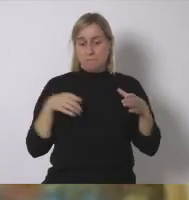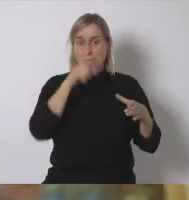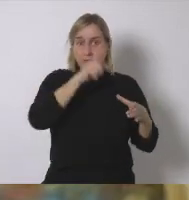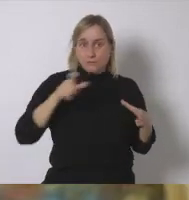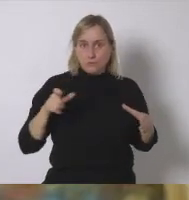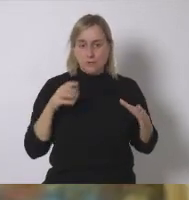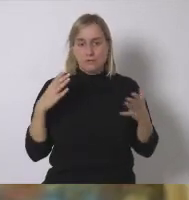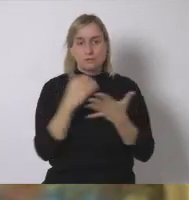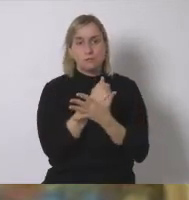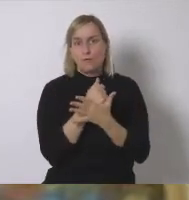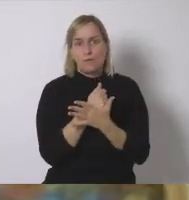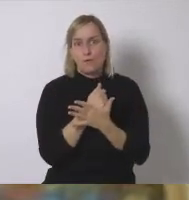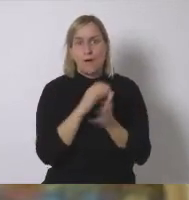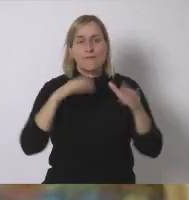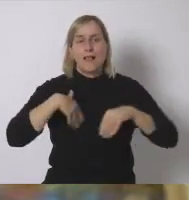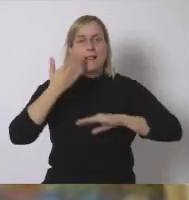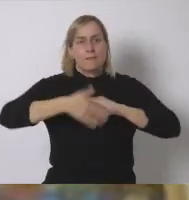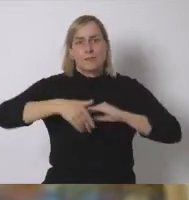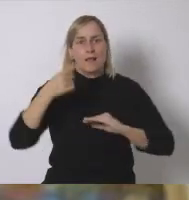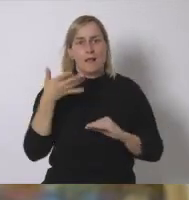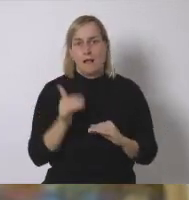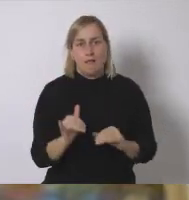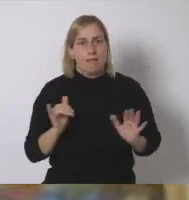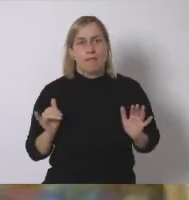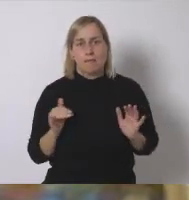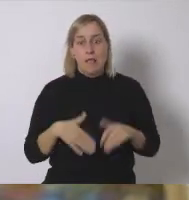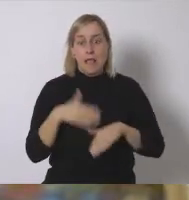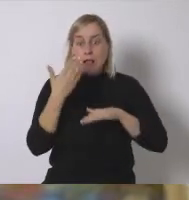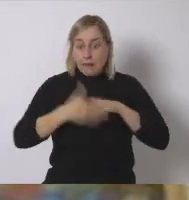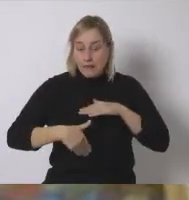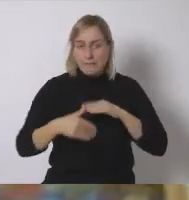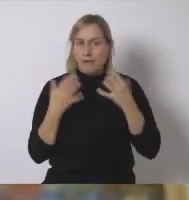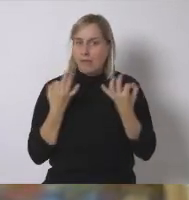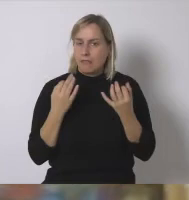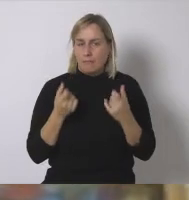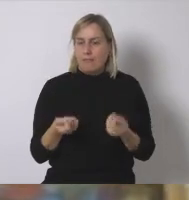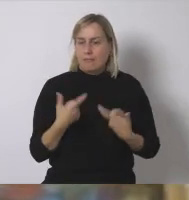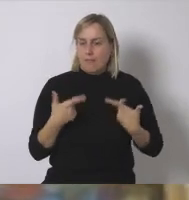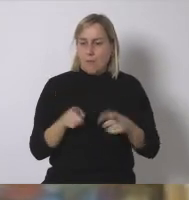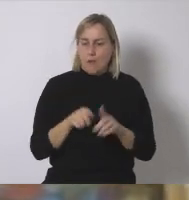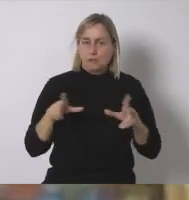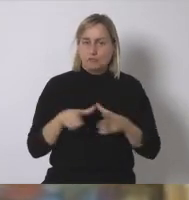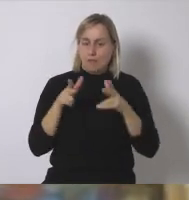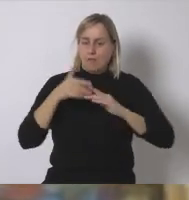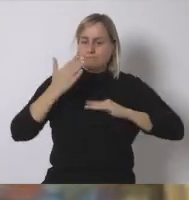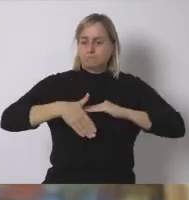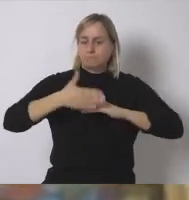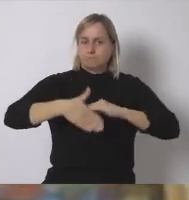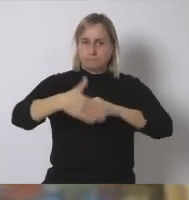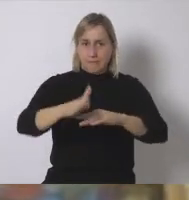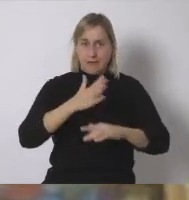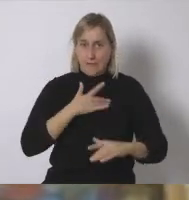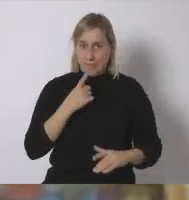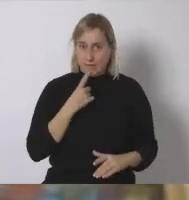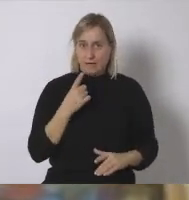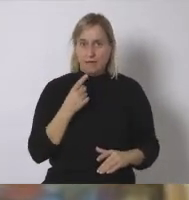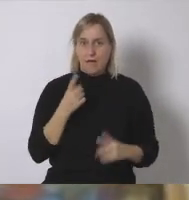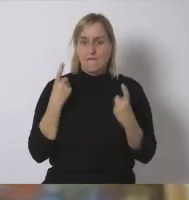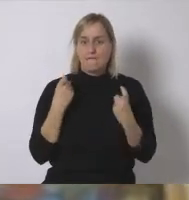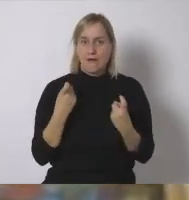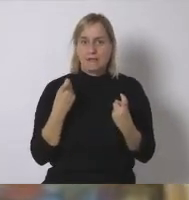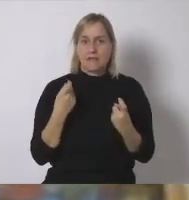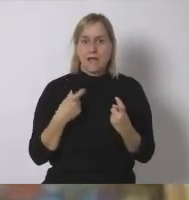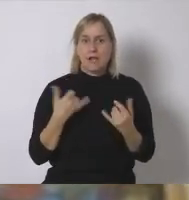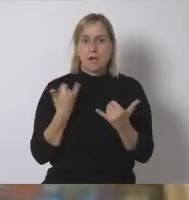que todo tiene un límite y que son límites que nos tenemos que dar como sociedad tenemos que recuperar la capacidad